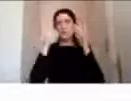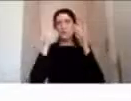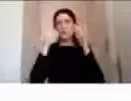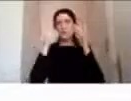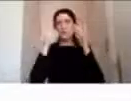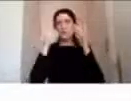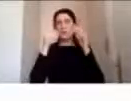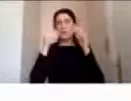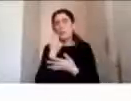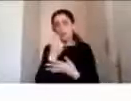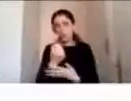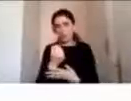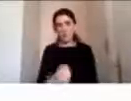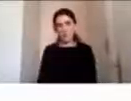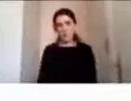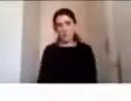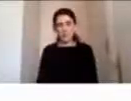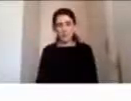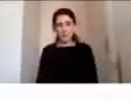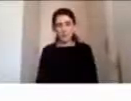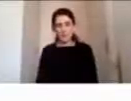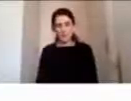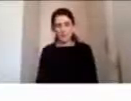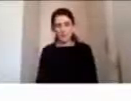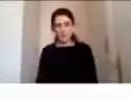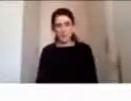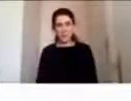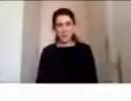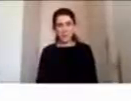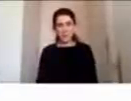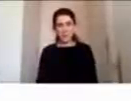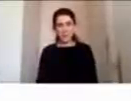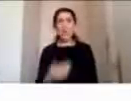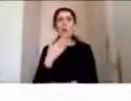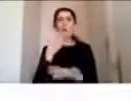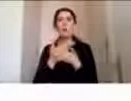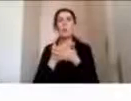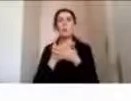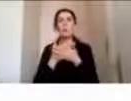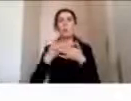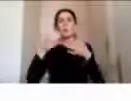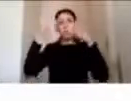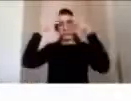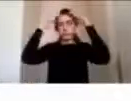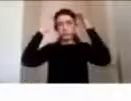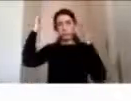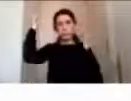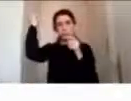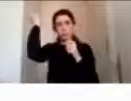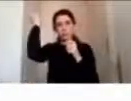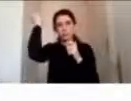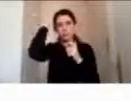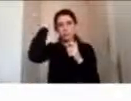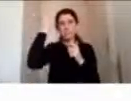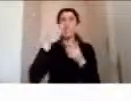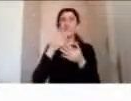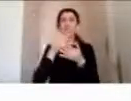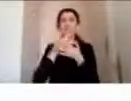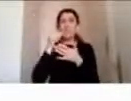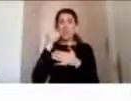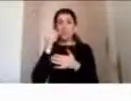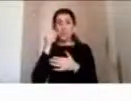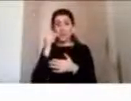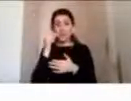cuando hablamos de las consecuencias que puede tener una lesión cerebral cuando esta ocurre en la infancia tenemos que considerar